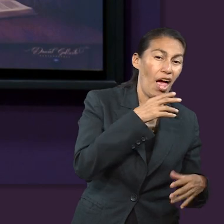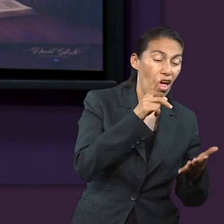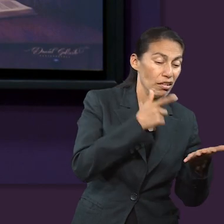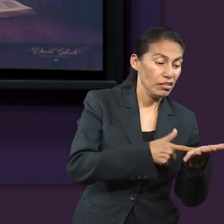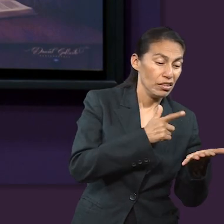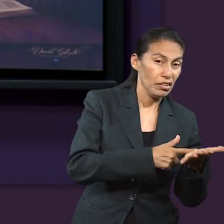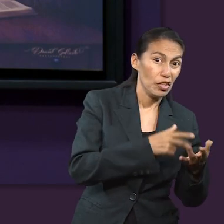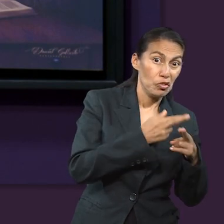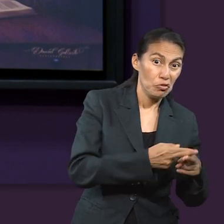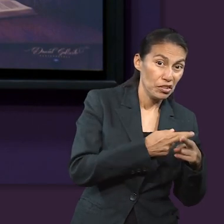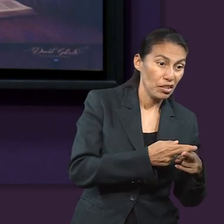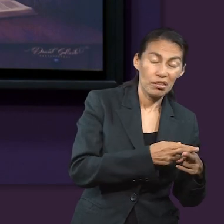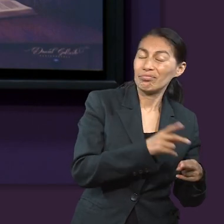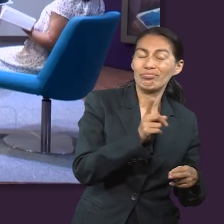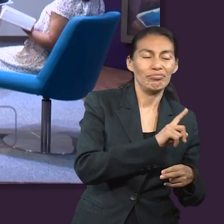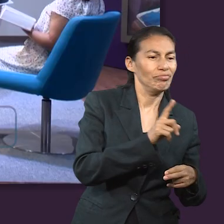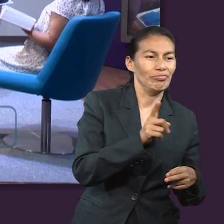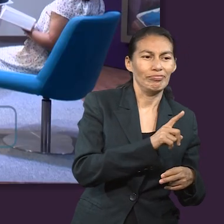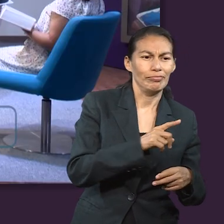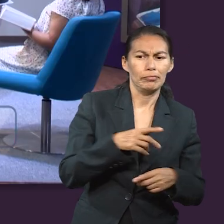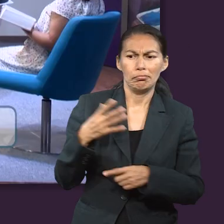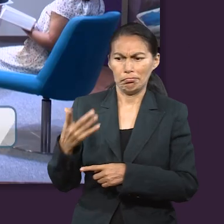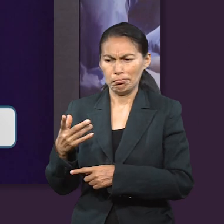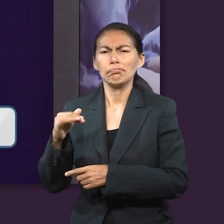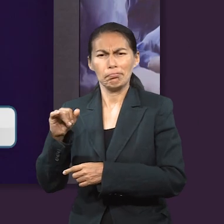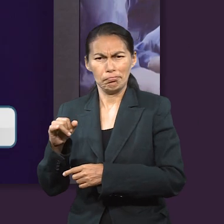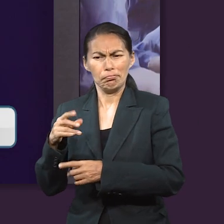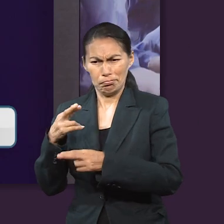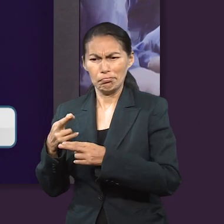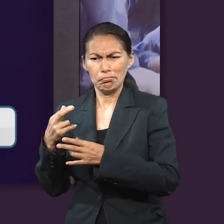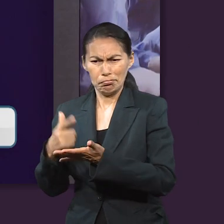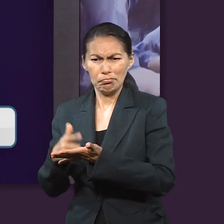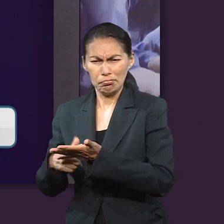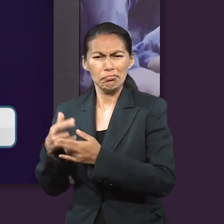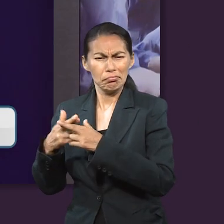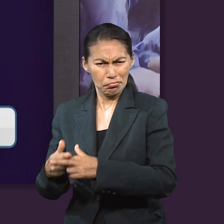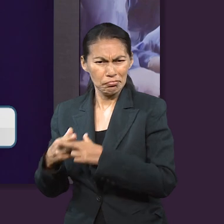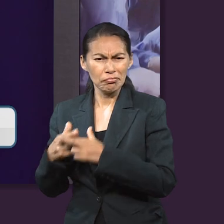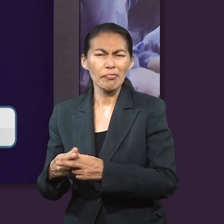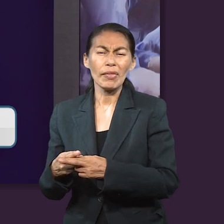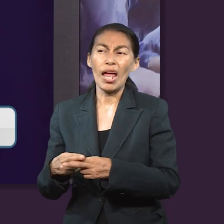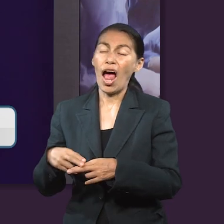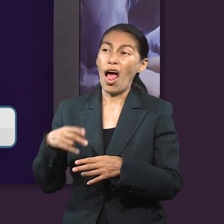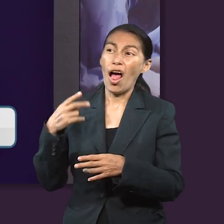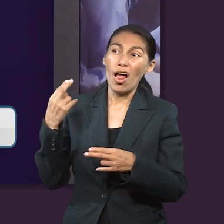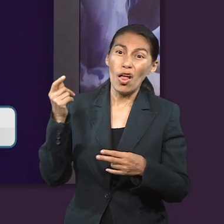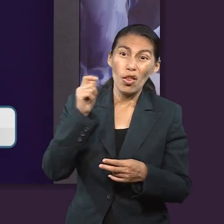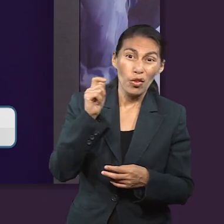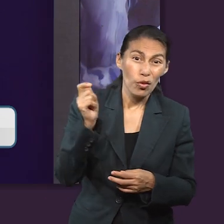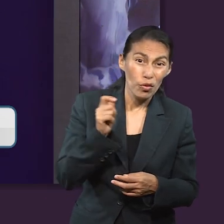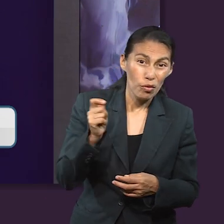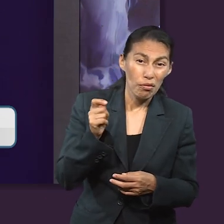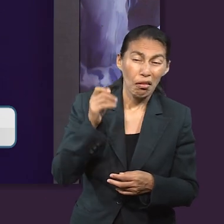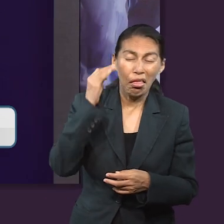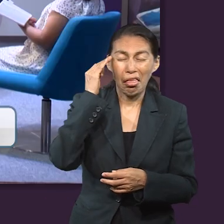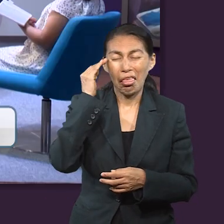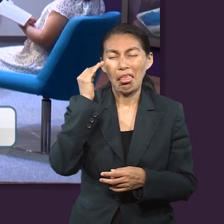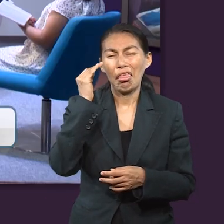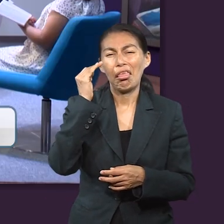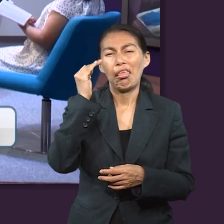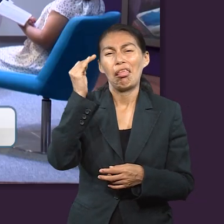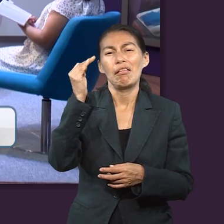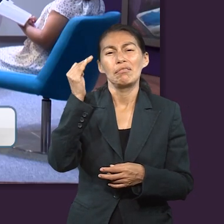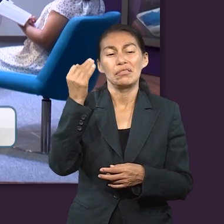suficiente, pero las cinco responsables llevaron aceite para llenar sus lámparas de nuevo. Como el novio tardó mucho en llegar,